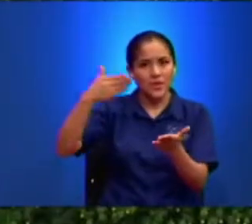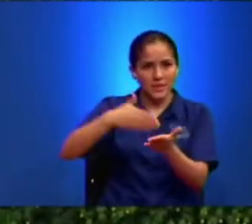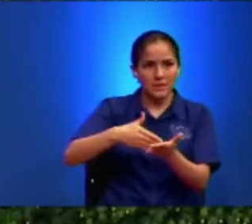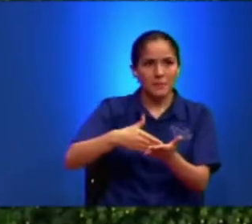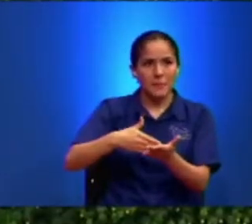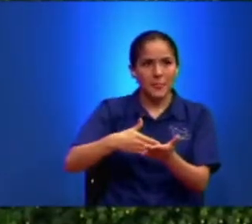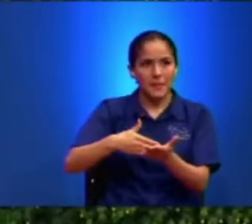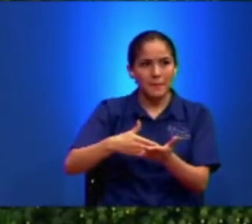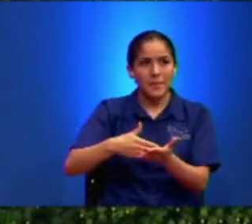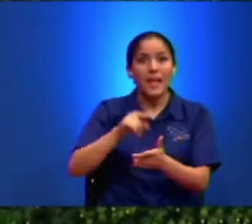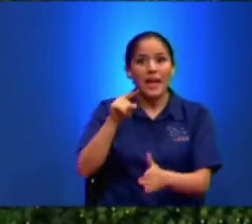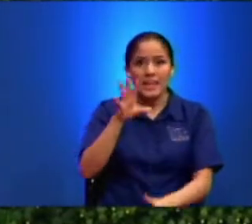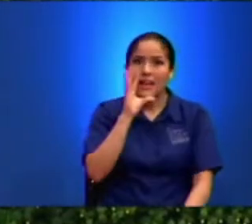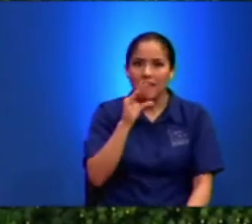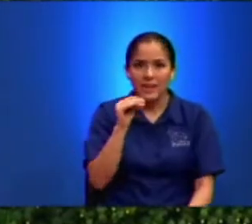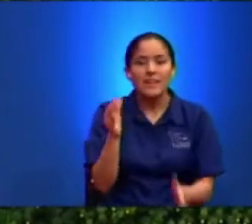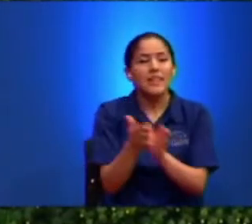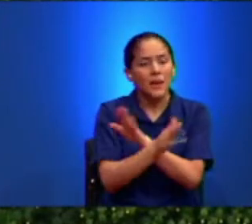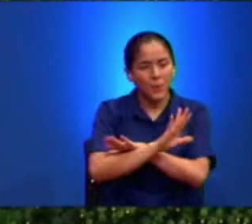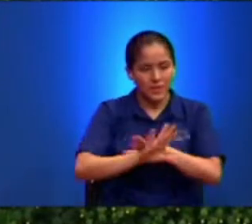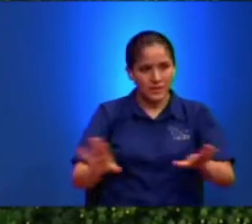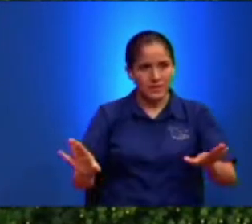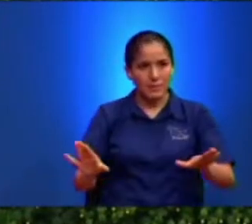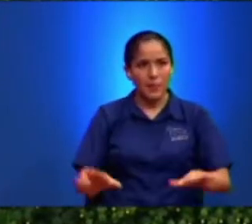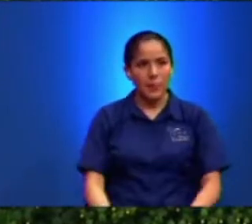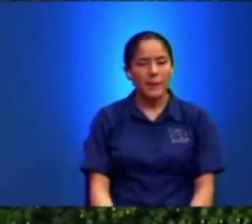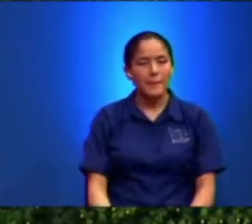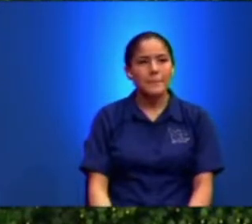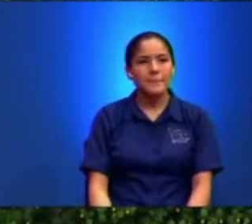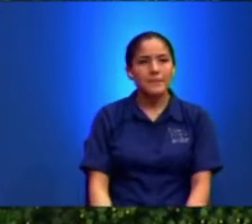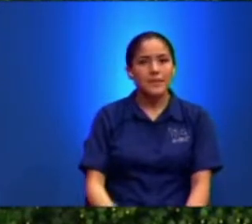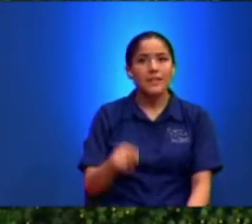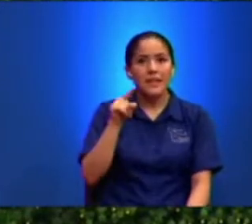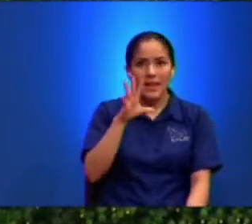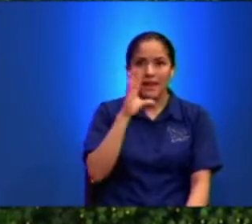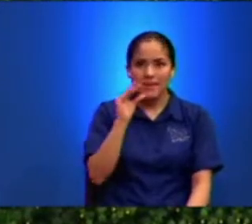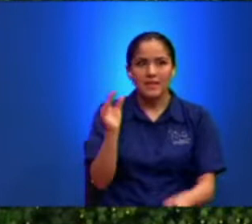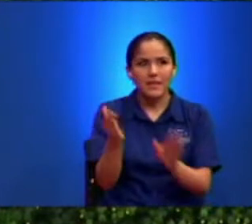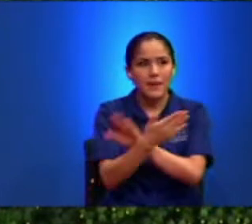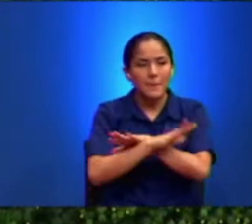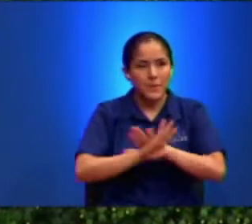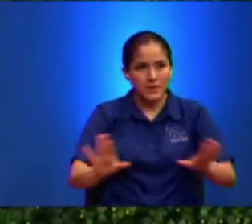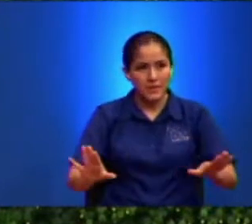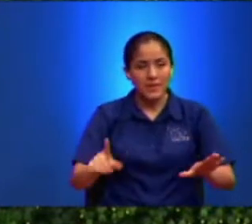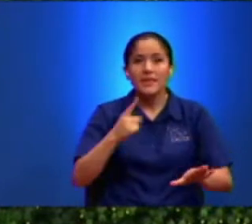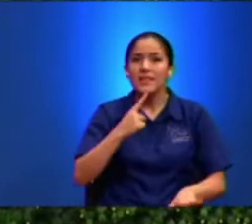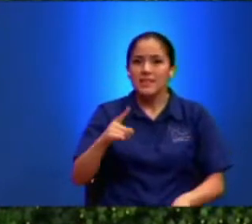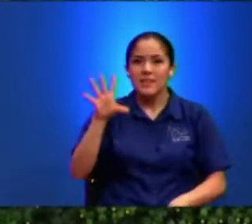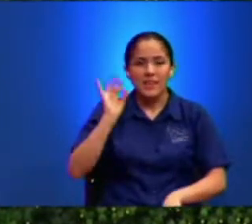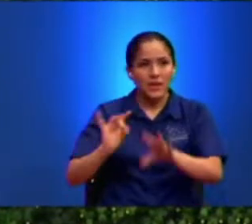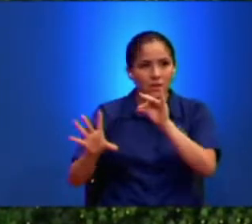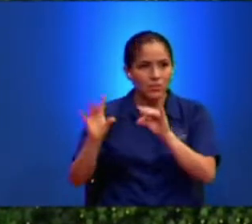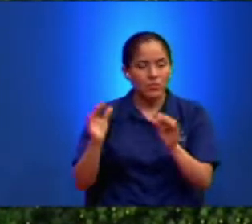No Está Hablando De La Muerte Pues No Está Hablando De La Muerte Dice Que Algunos No Se Van A Morir